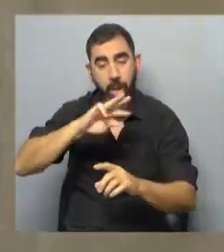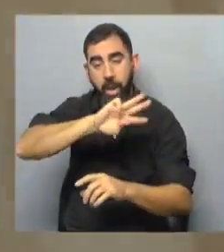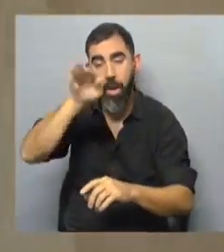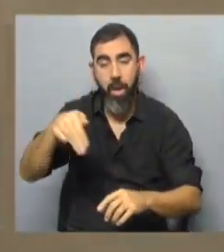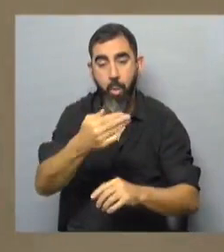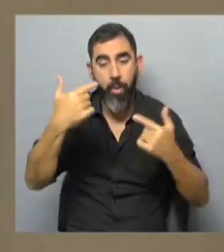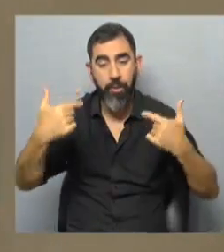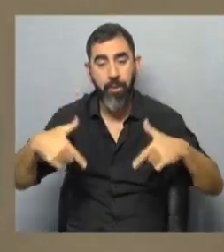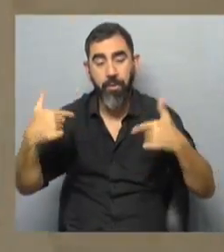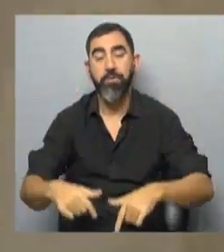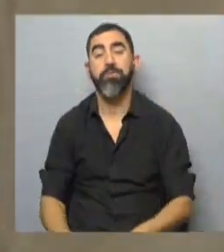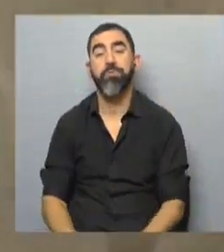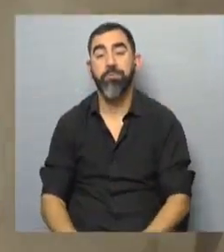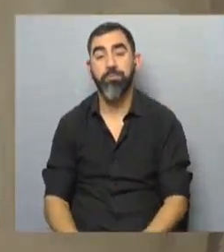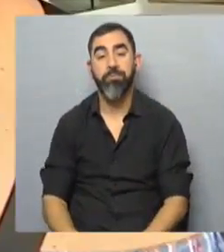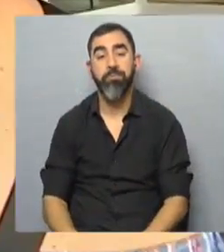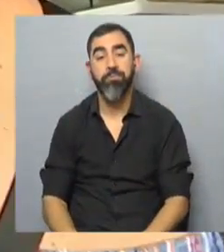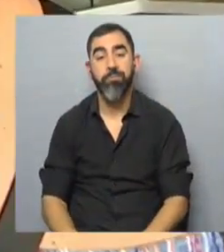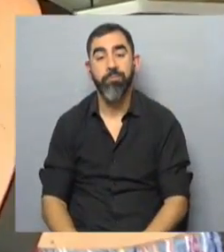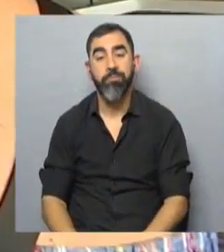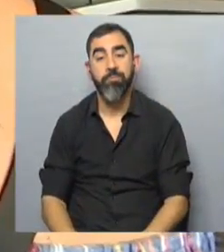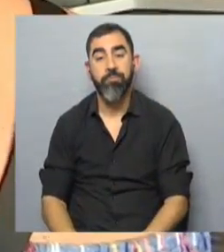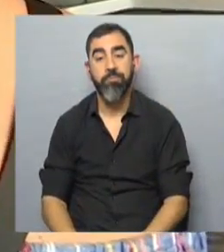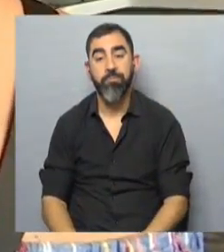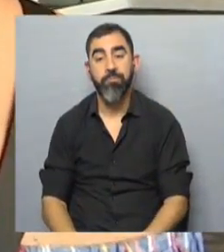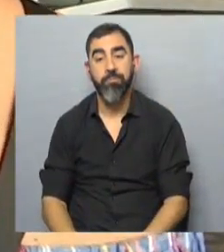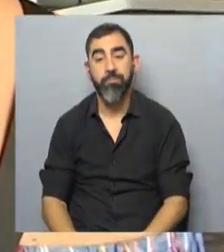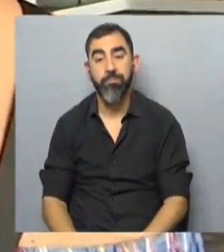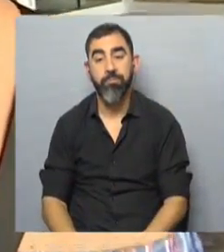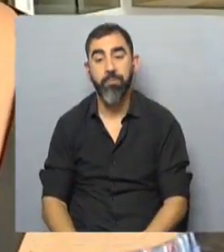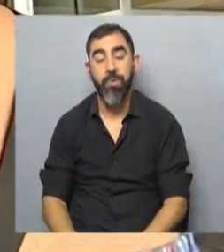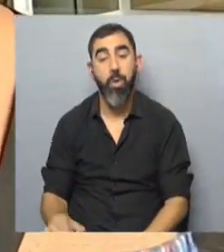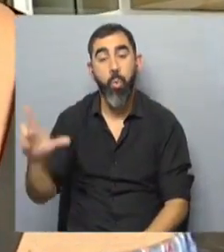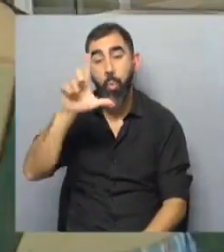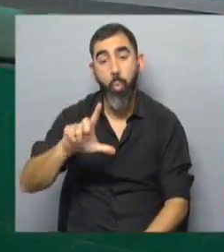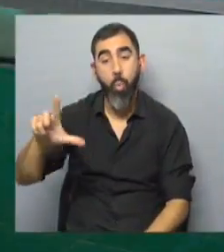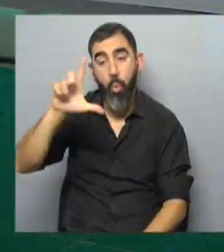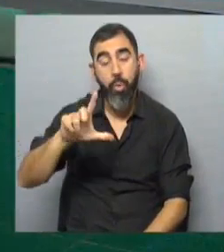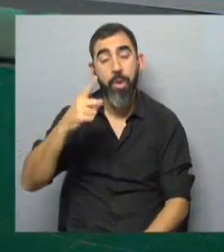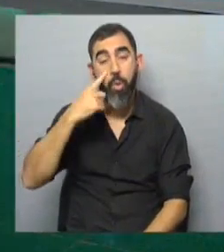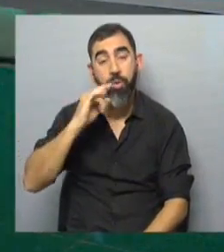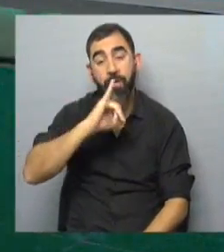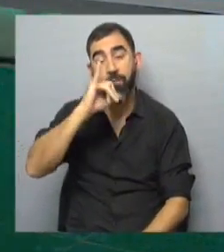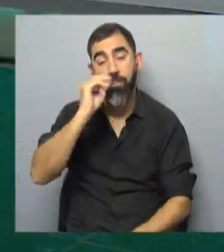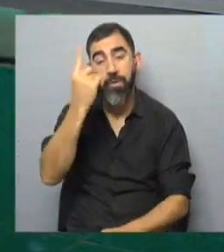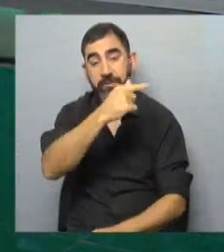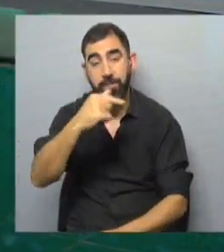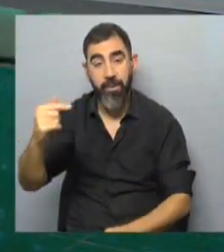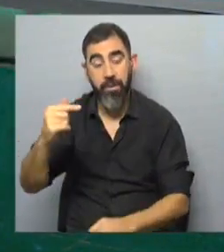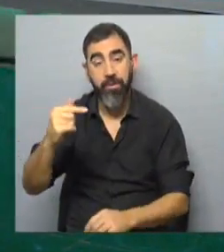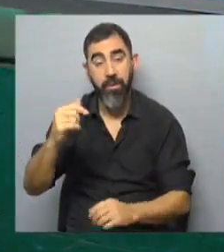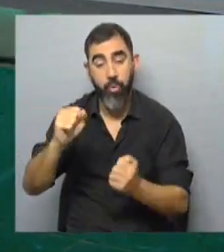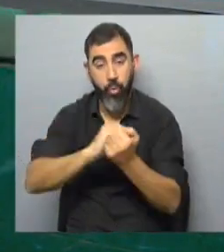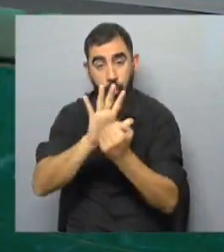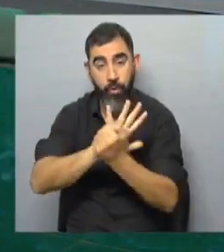la página del Ministerio de Salud Pública. Y este lunes se conoció además el informe semanal de la COVID